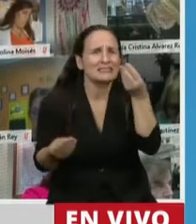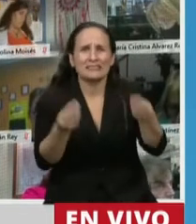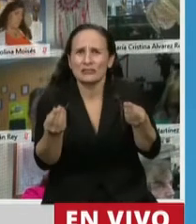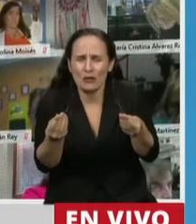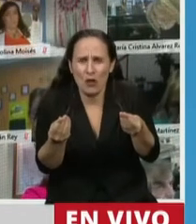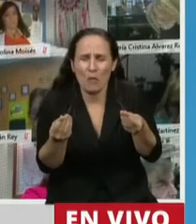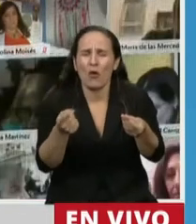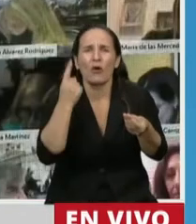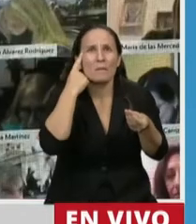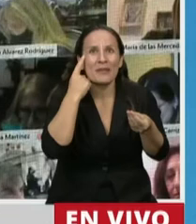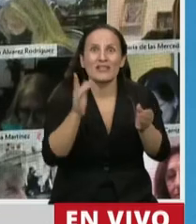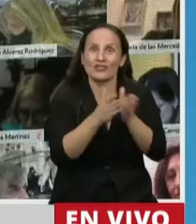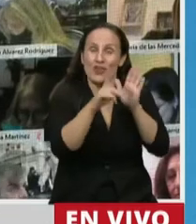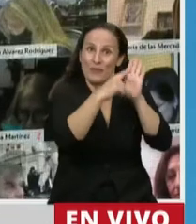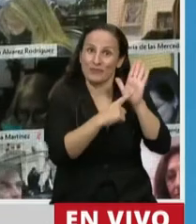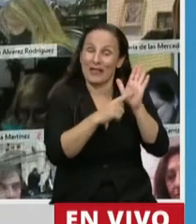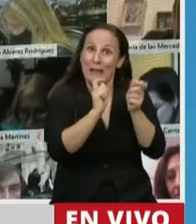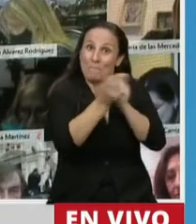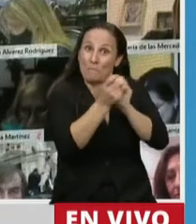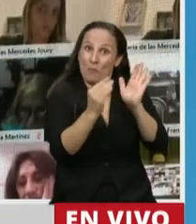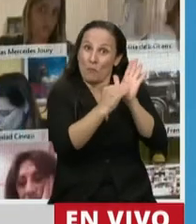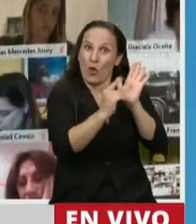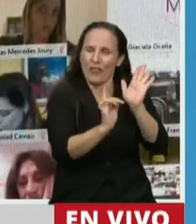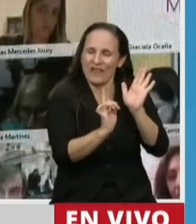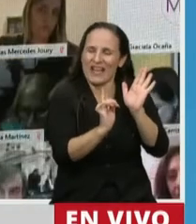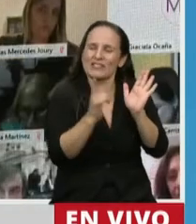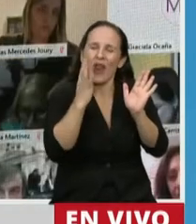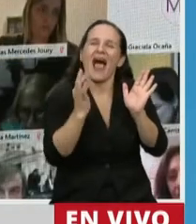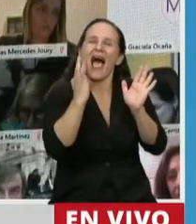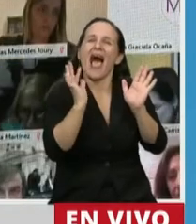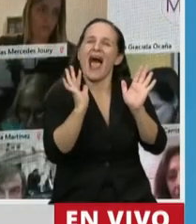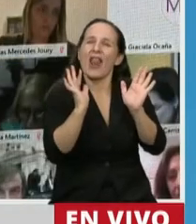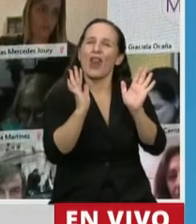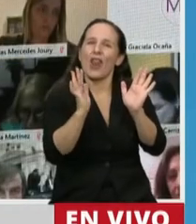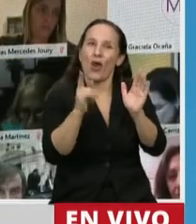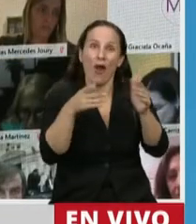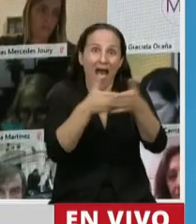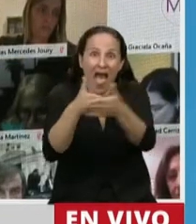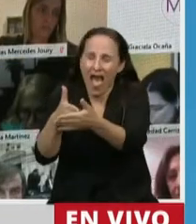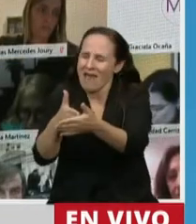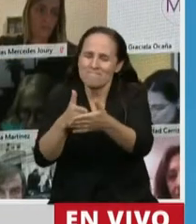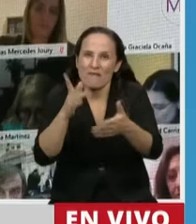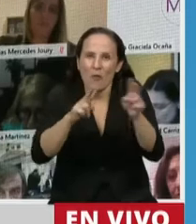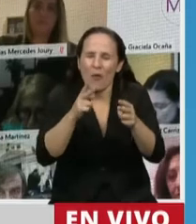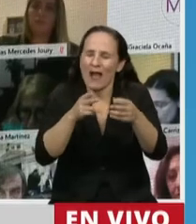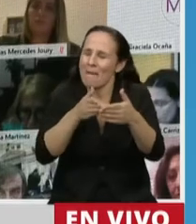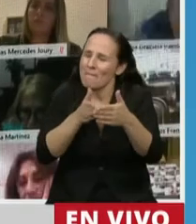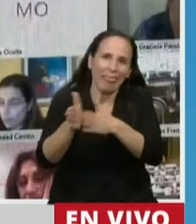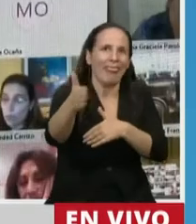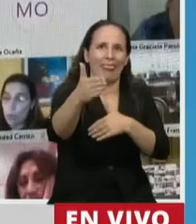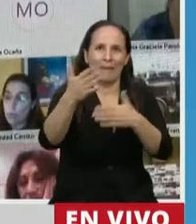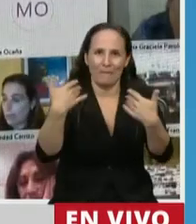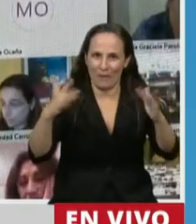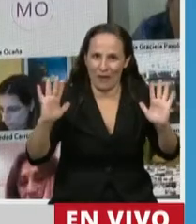modificación de este artículo es un puntapié inicial para empezar a derribar los obstáculos. La